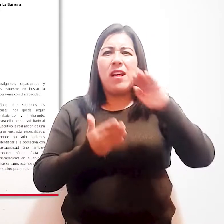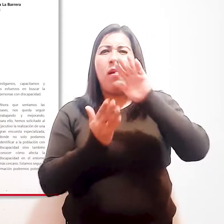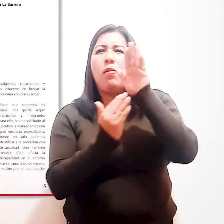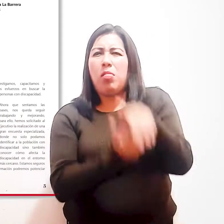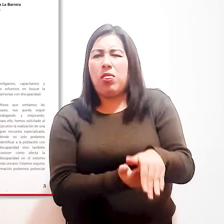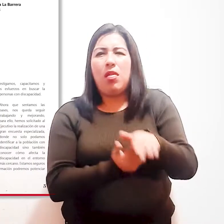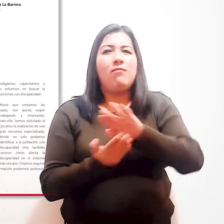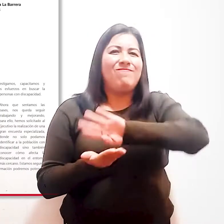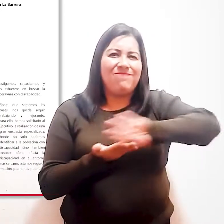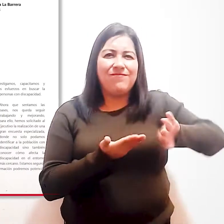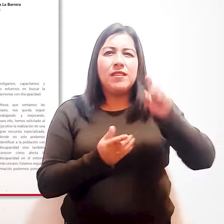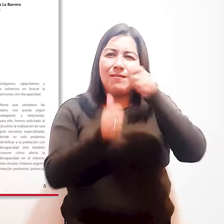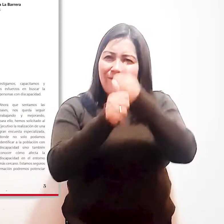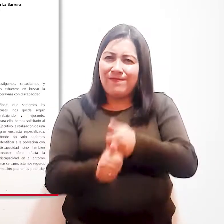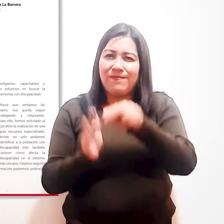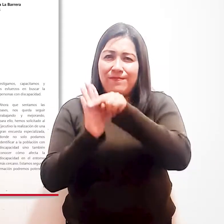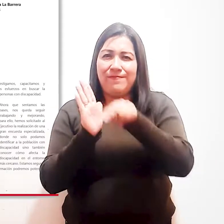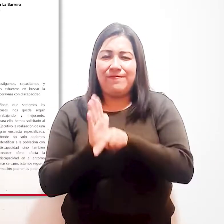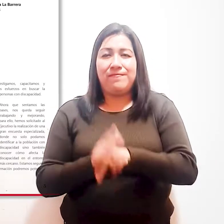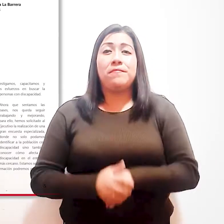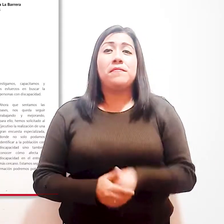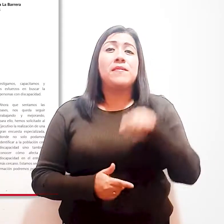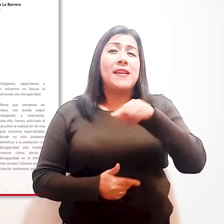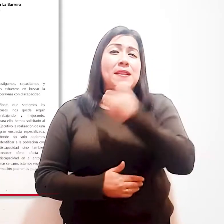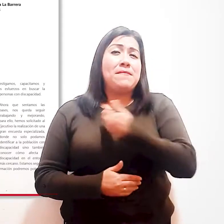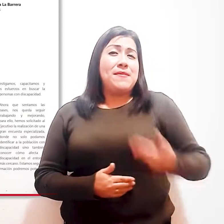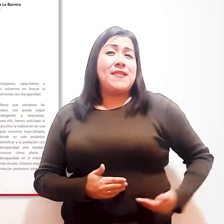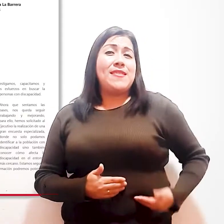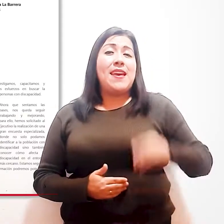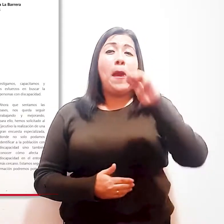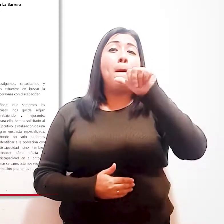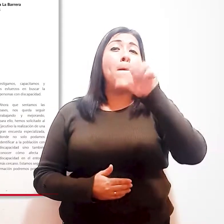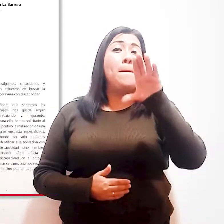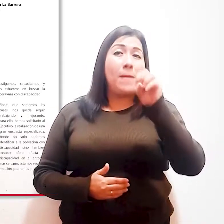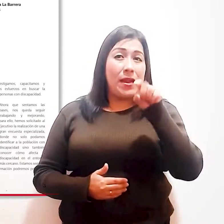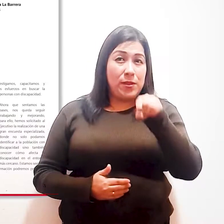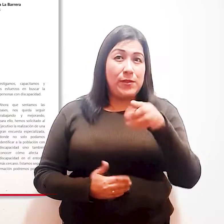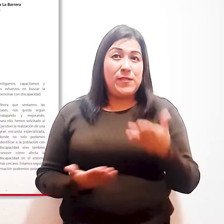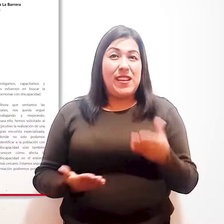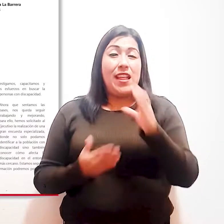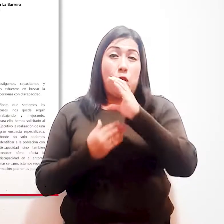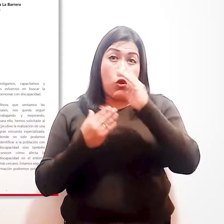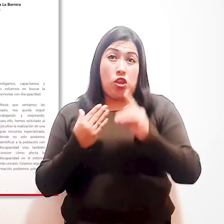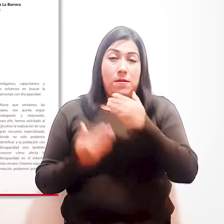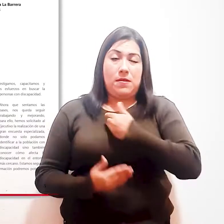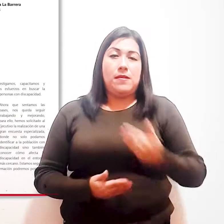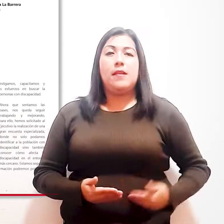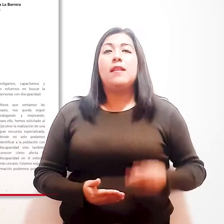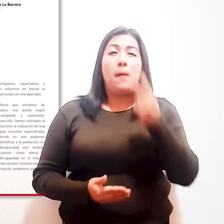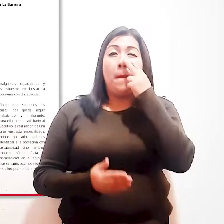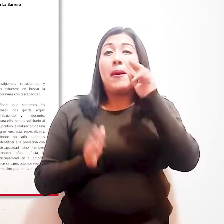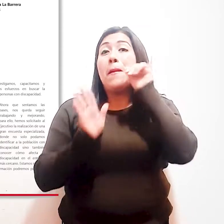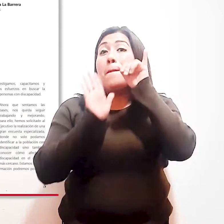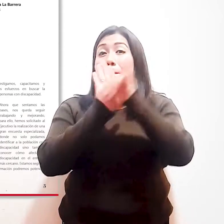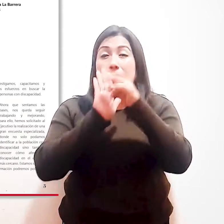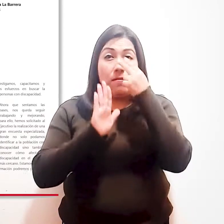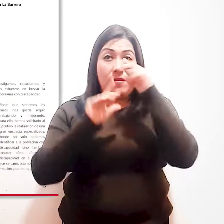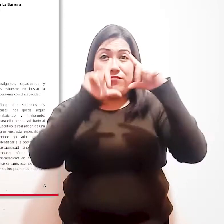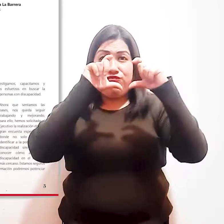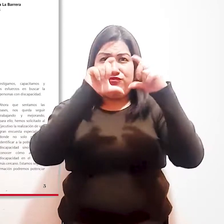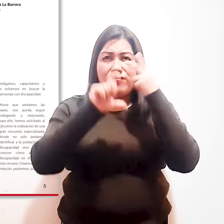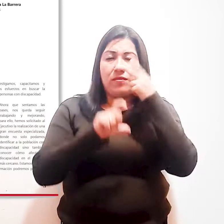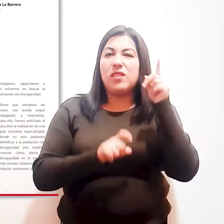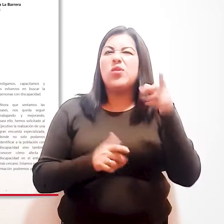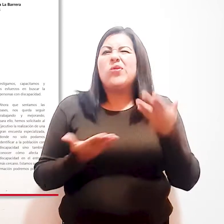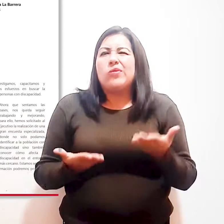y el incumplimiento de normas. Marco Antonio Gamarra La Barrera, presidente del Conadis. En la imagen, podemos